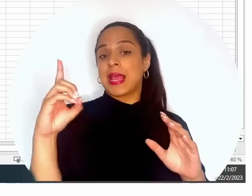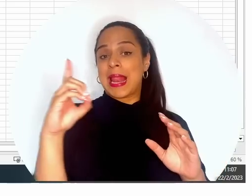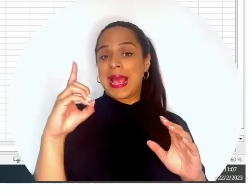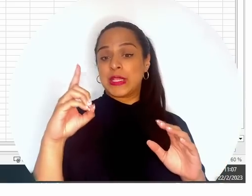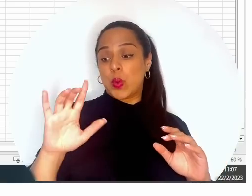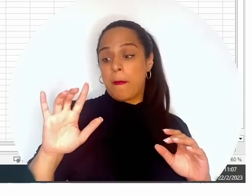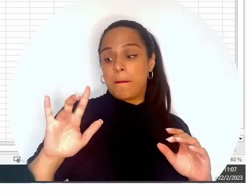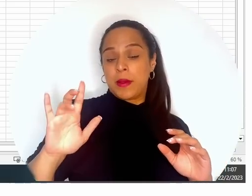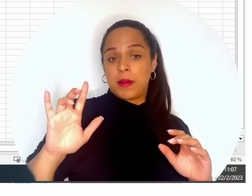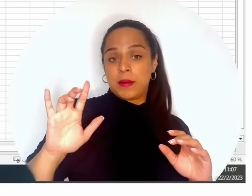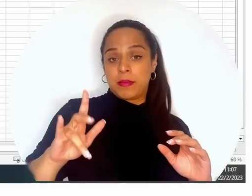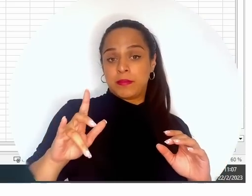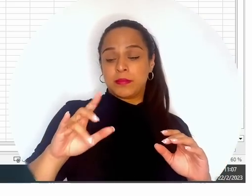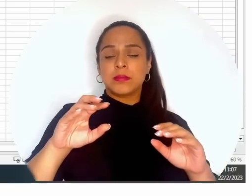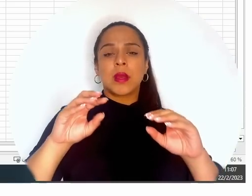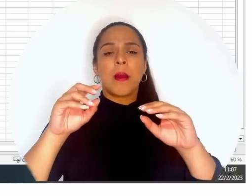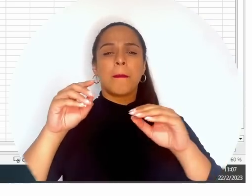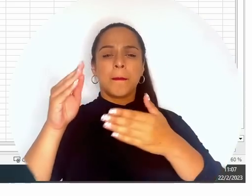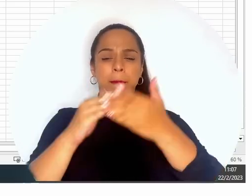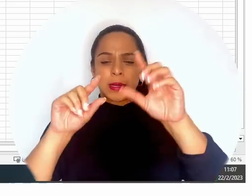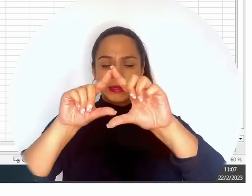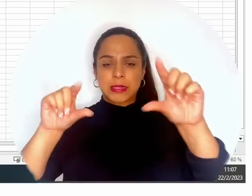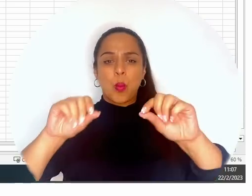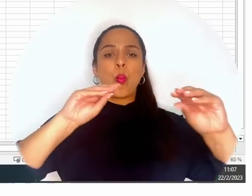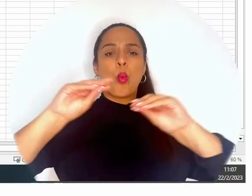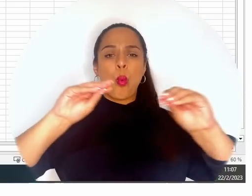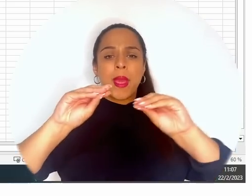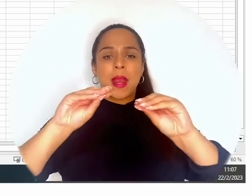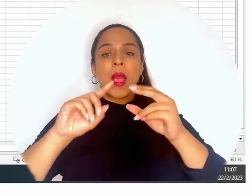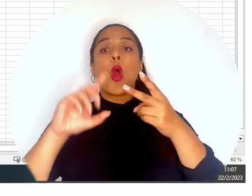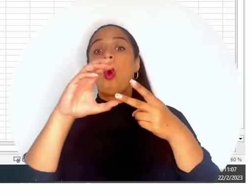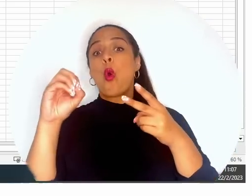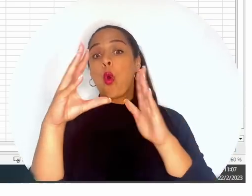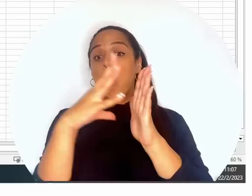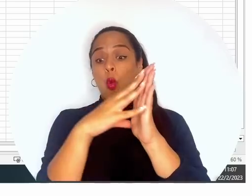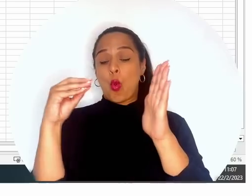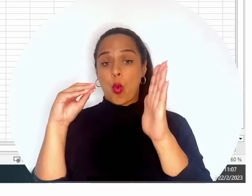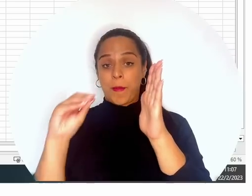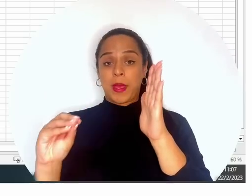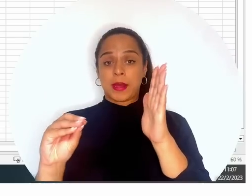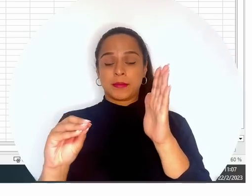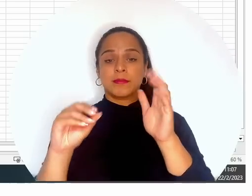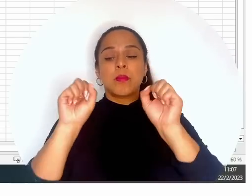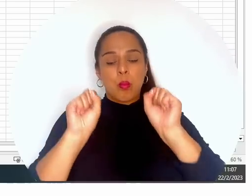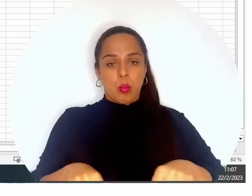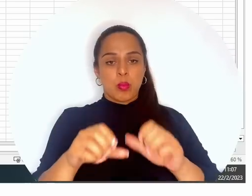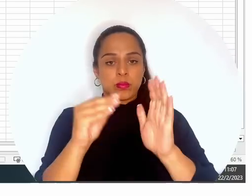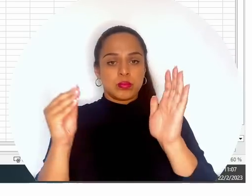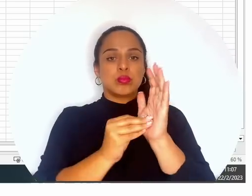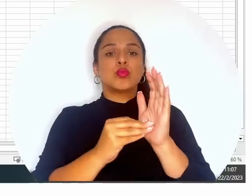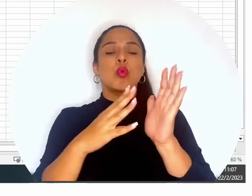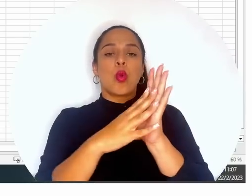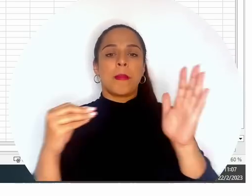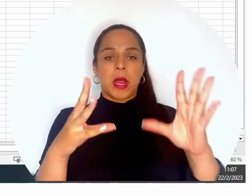venir donde dice mover o copiar. Vamos a señalar la plantilla que queremos copiar. Le decimos crear copia. Le damos a